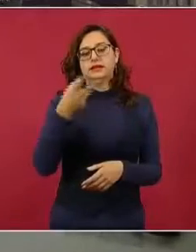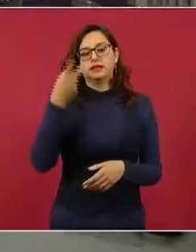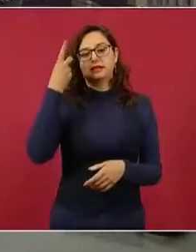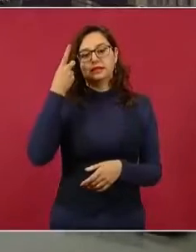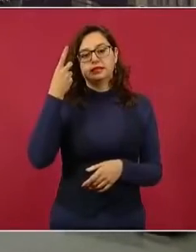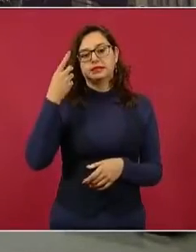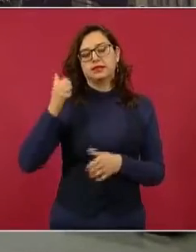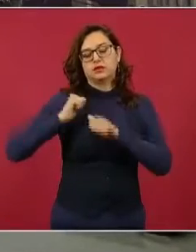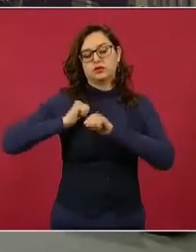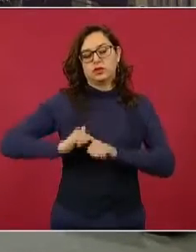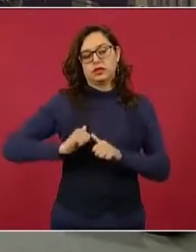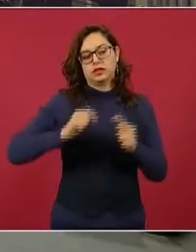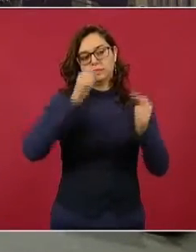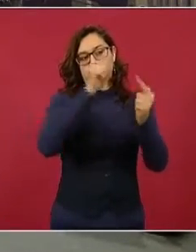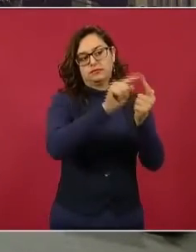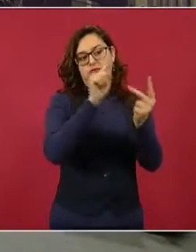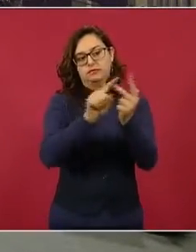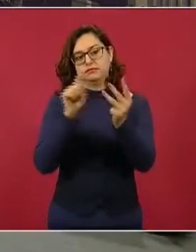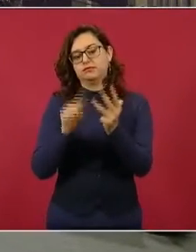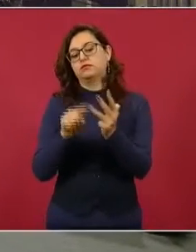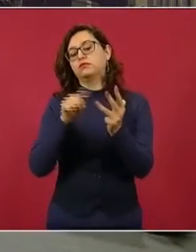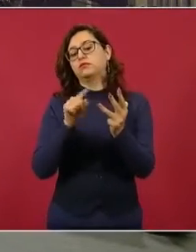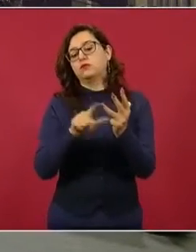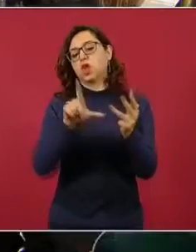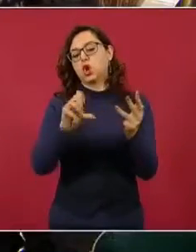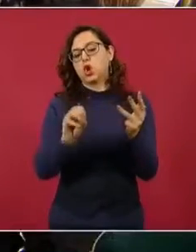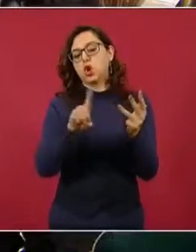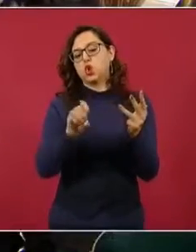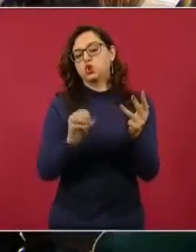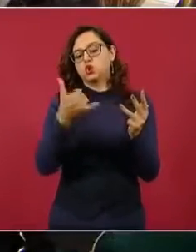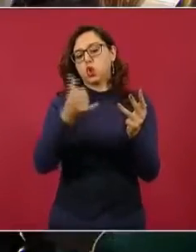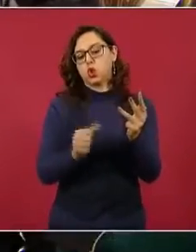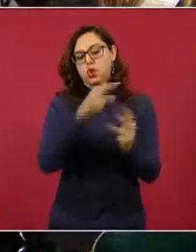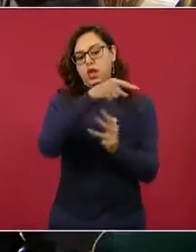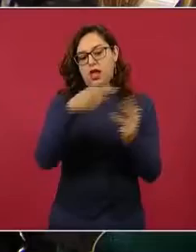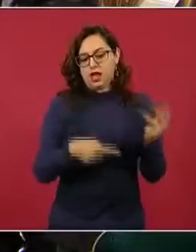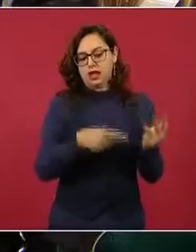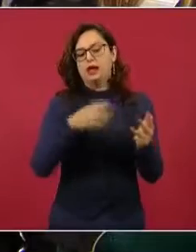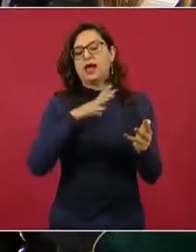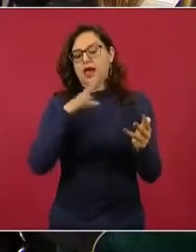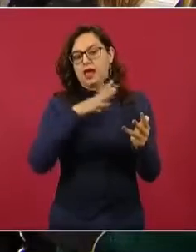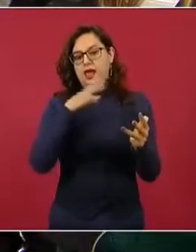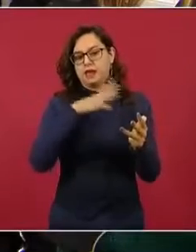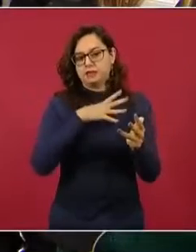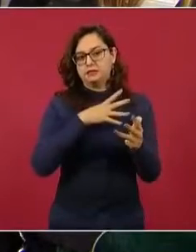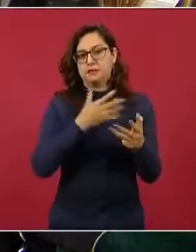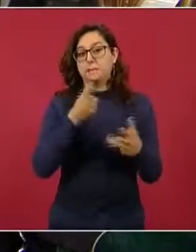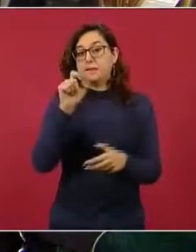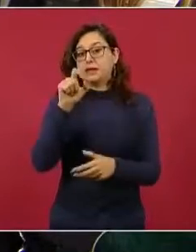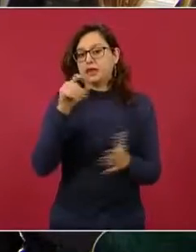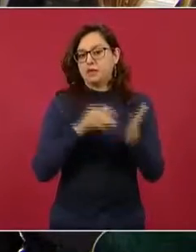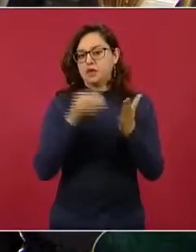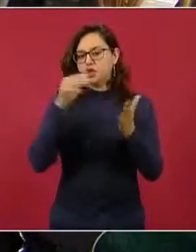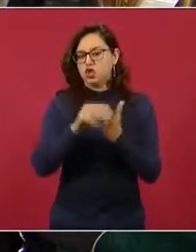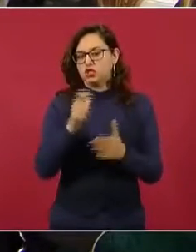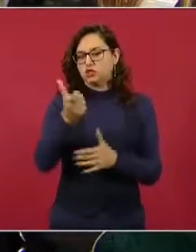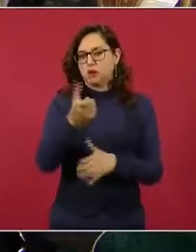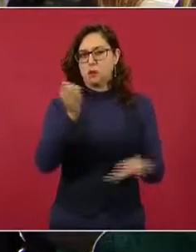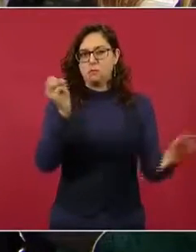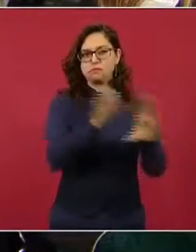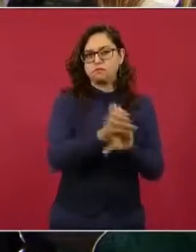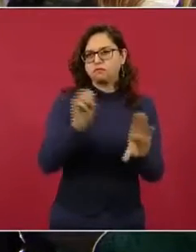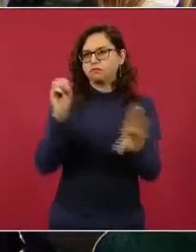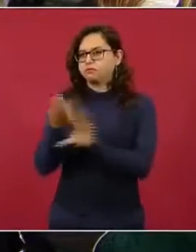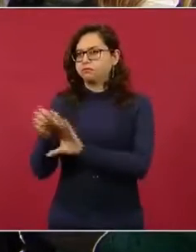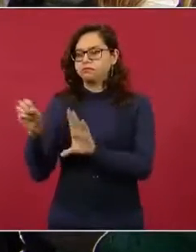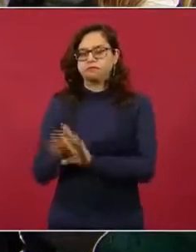Aquí la pregunta sería si el gobierno mexicano va a investigar sobre estas millonarias transferencias